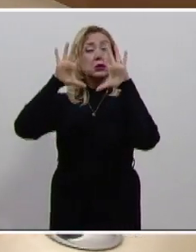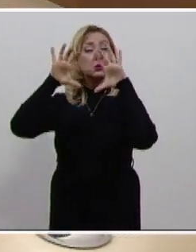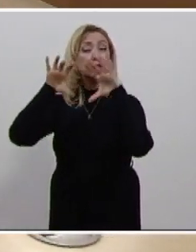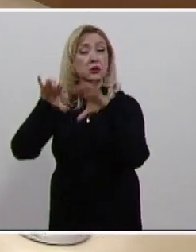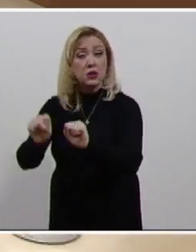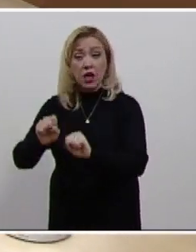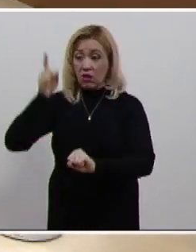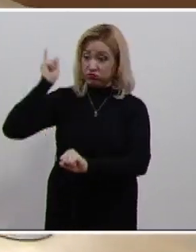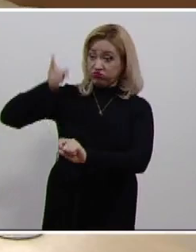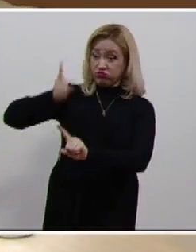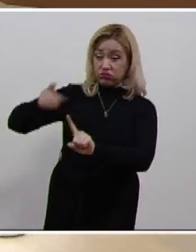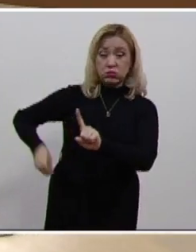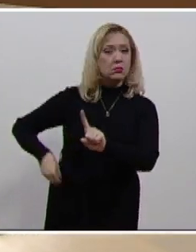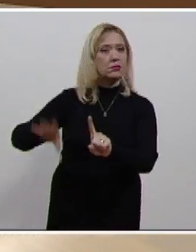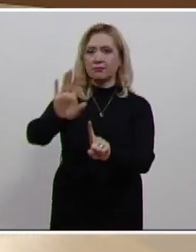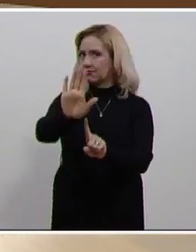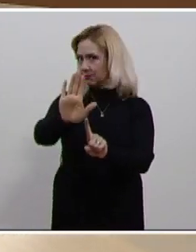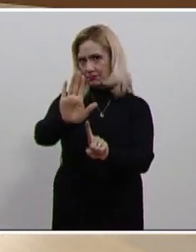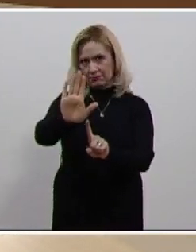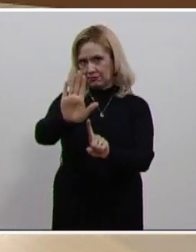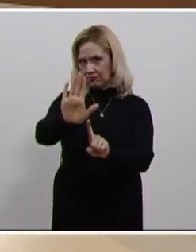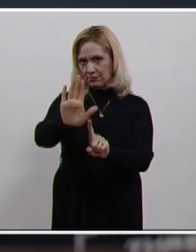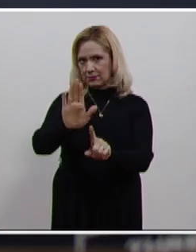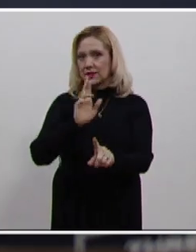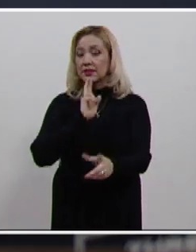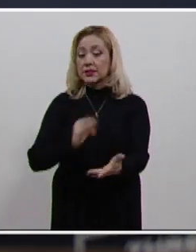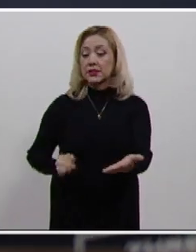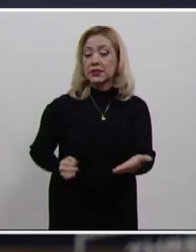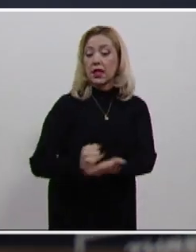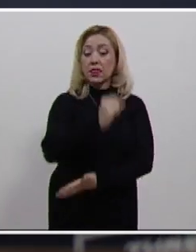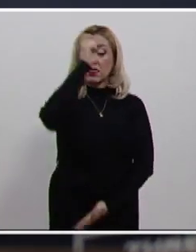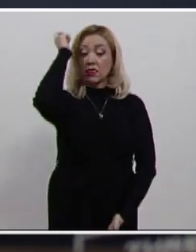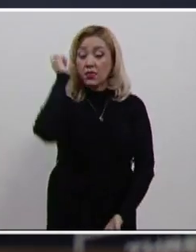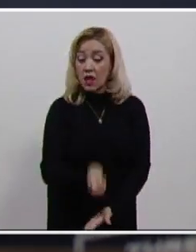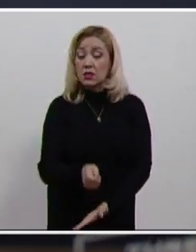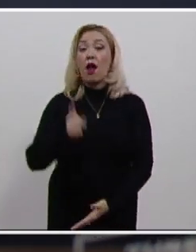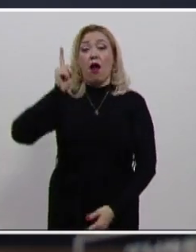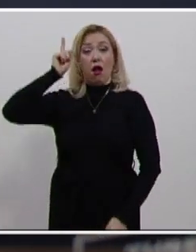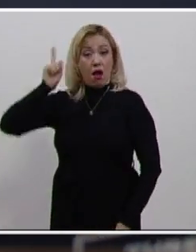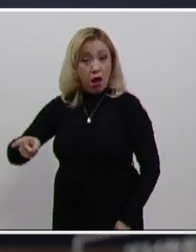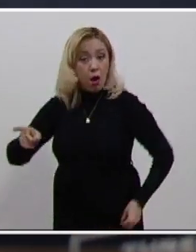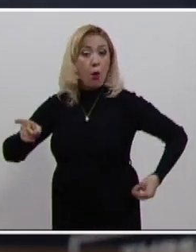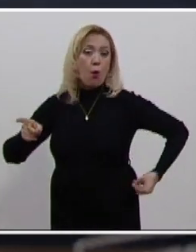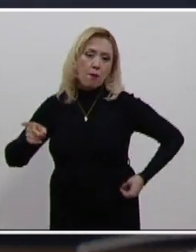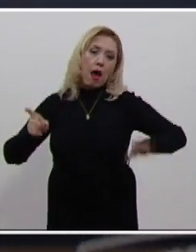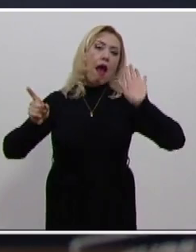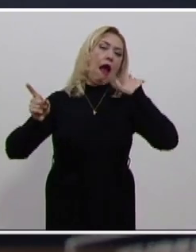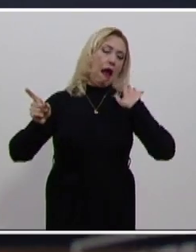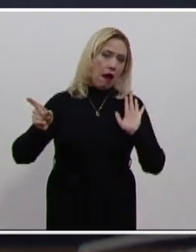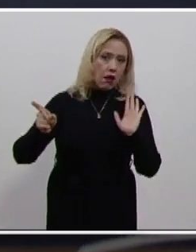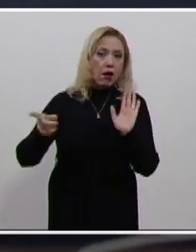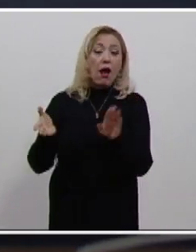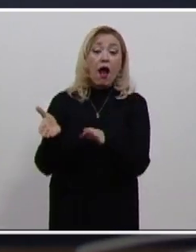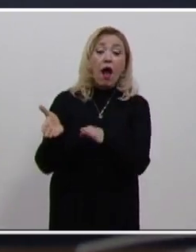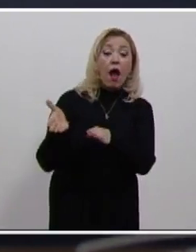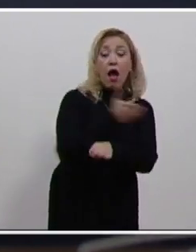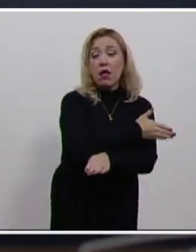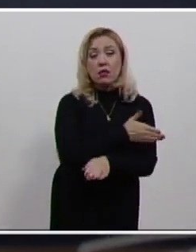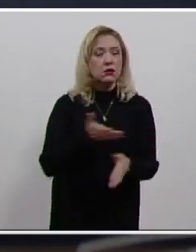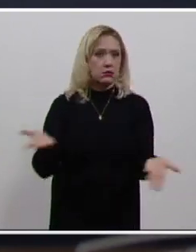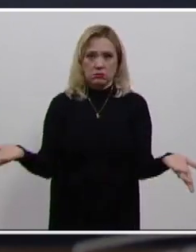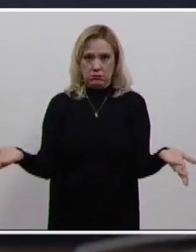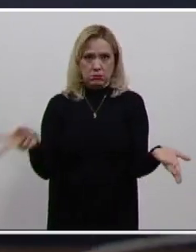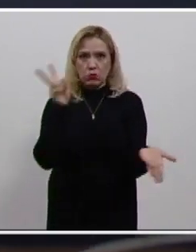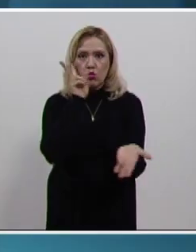mientras no sea declarada culpable en una sentencia, además de que los jueces deben absolver a la persona cuando no se hayan presentado